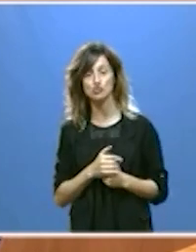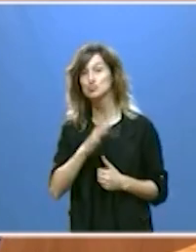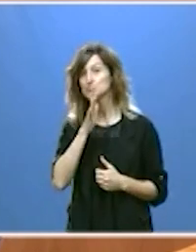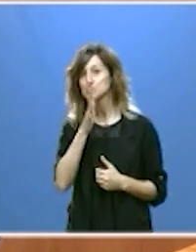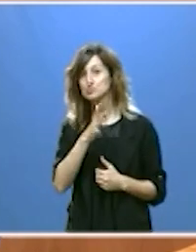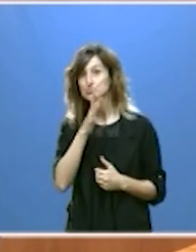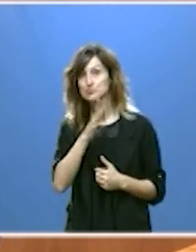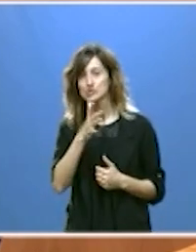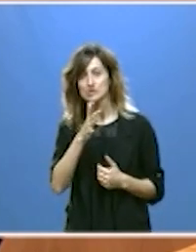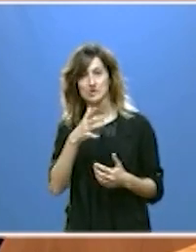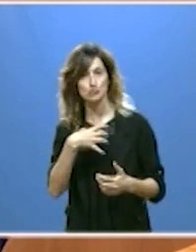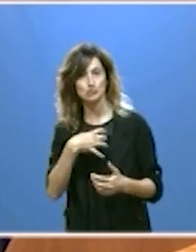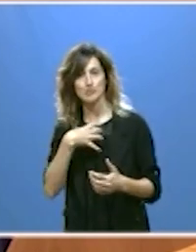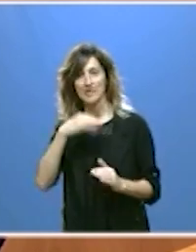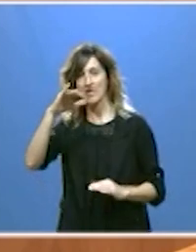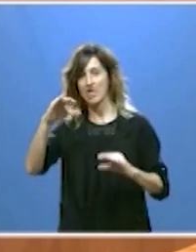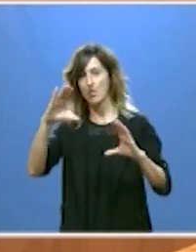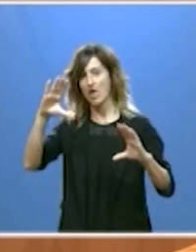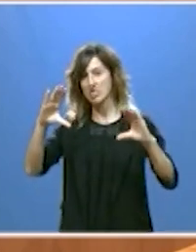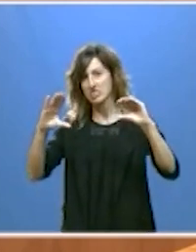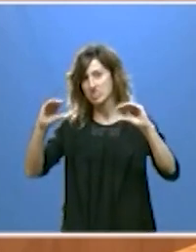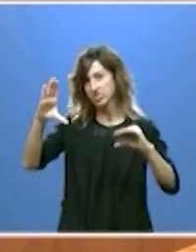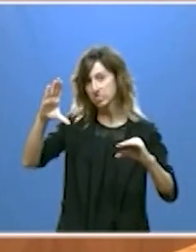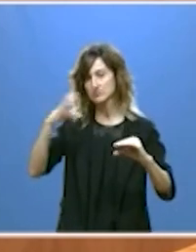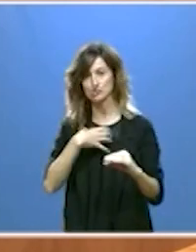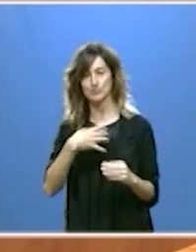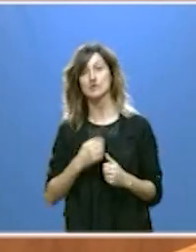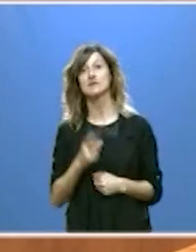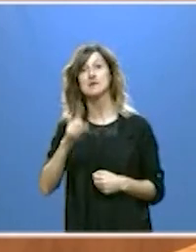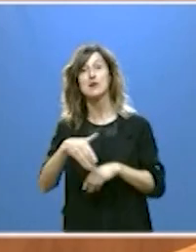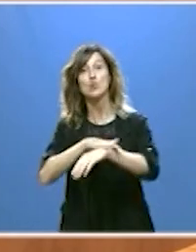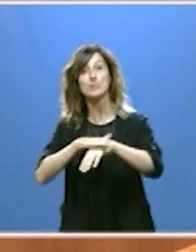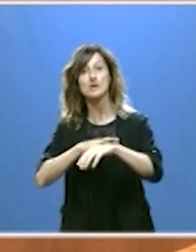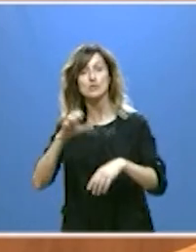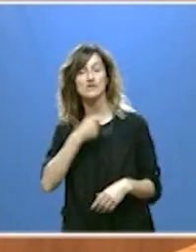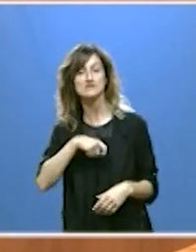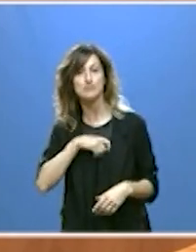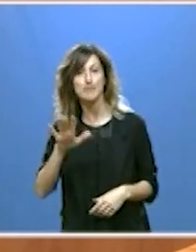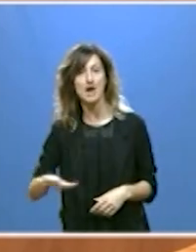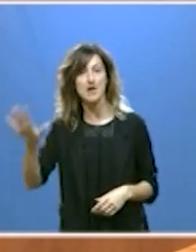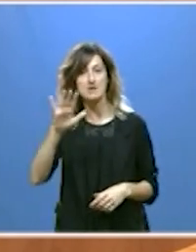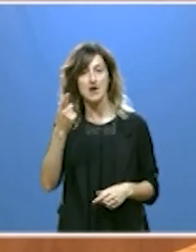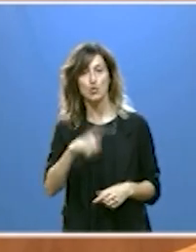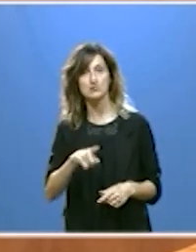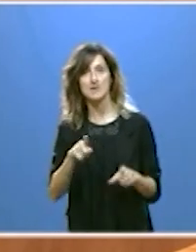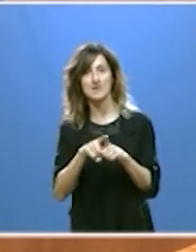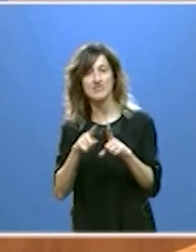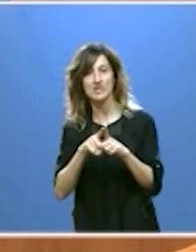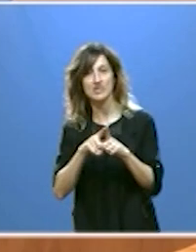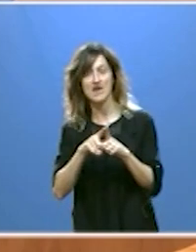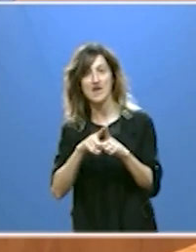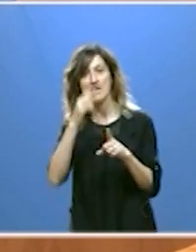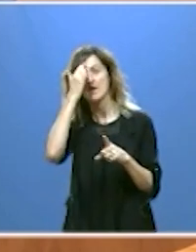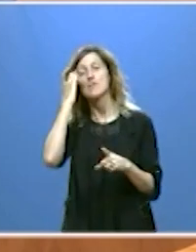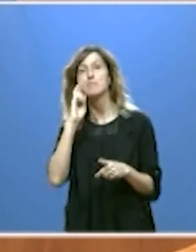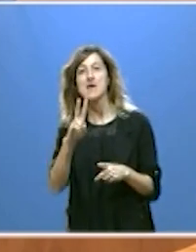no podíamos consentir esta desigualdad. Y el Gobierno estatal vuelve a ponerse de perfil ante la